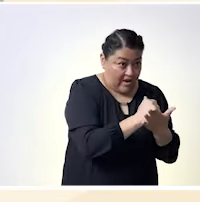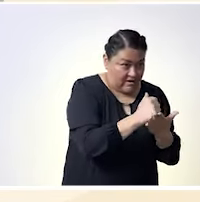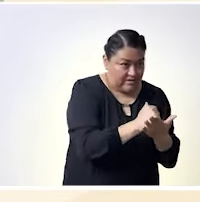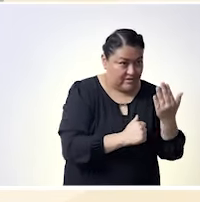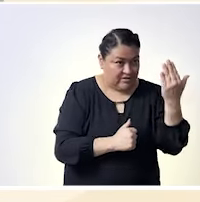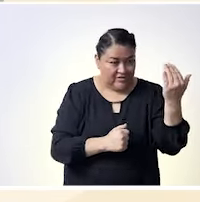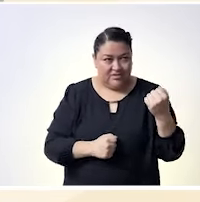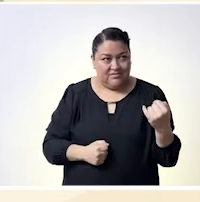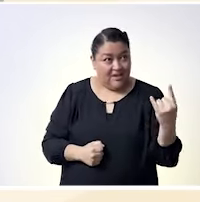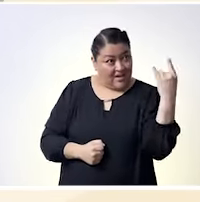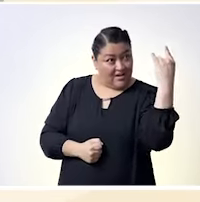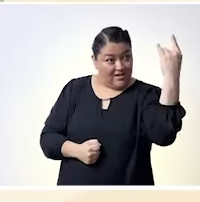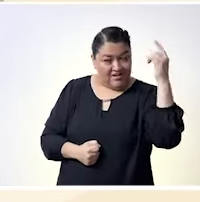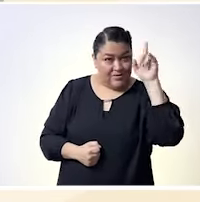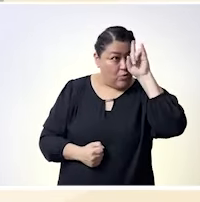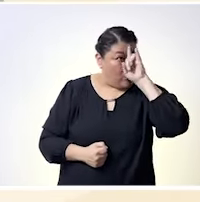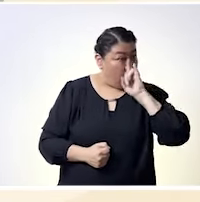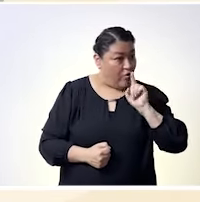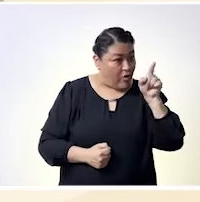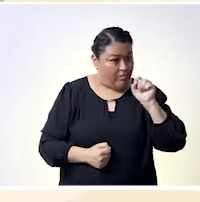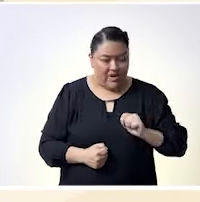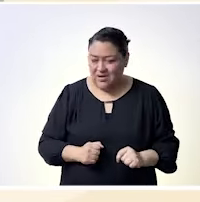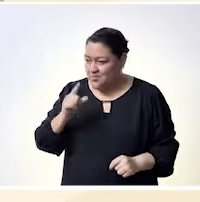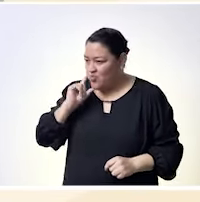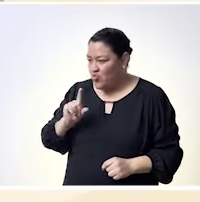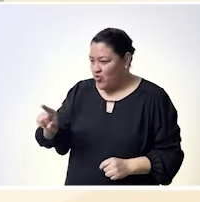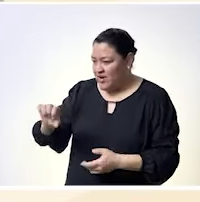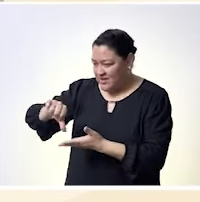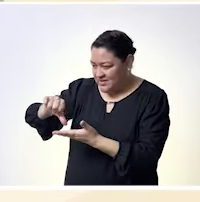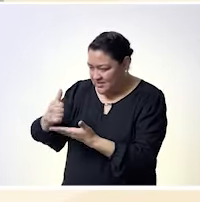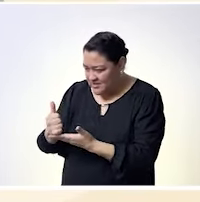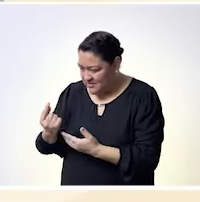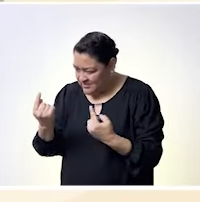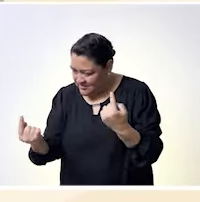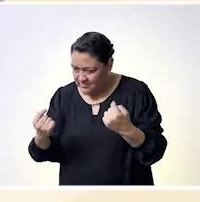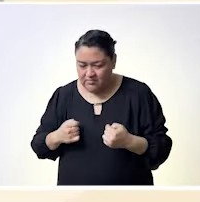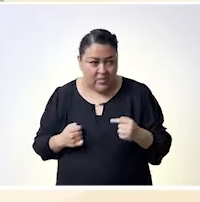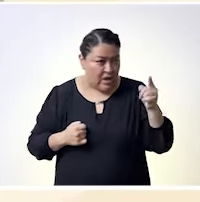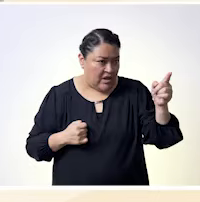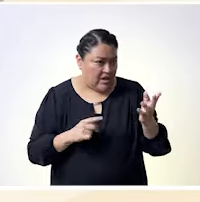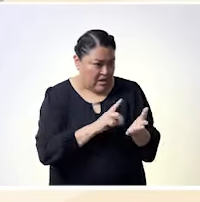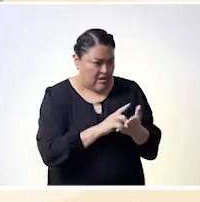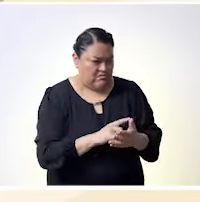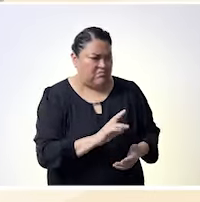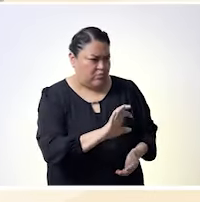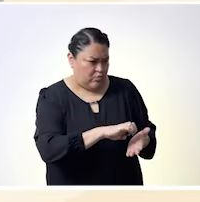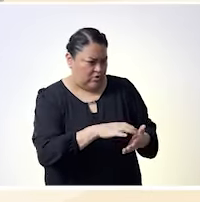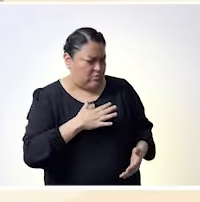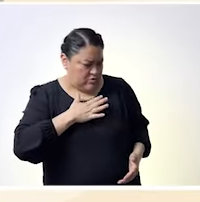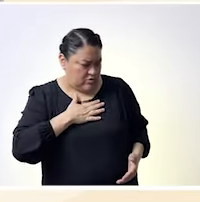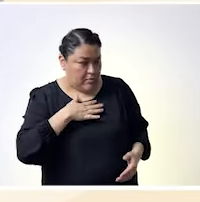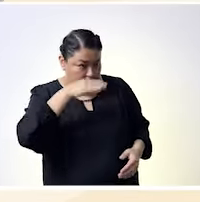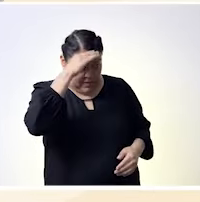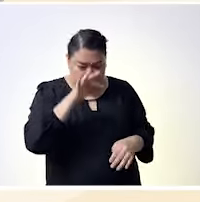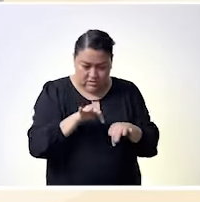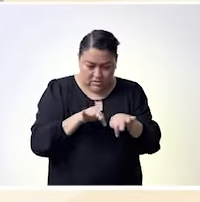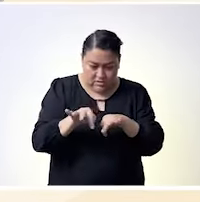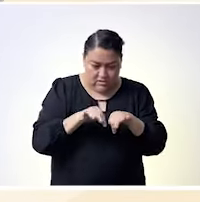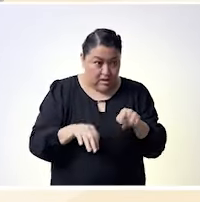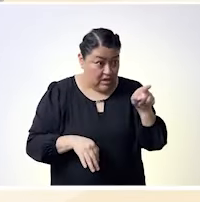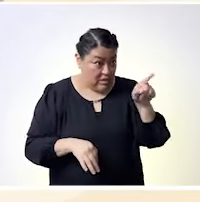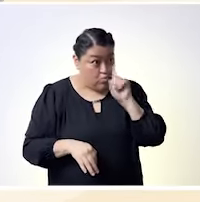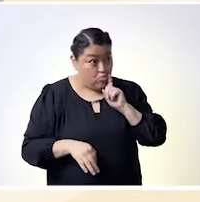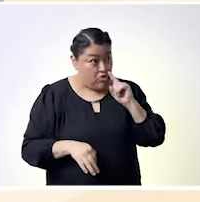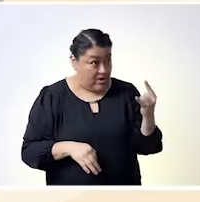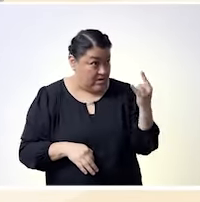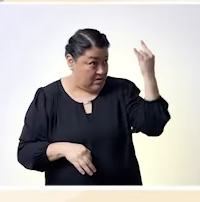ok lo agradezco es para mí es llenador